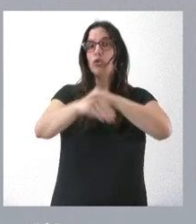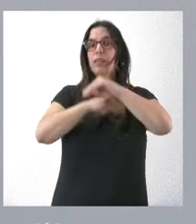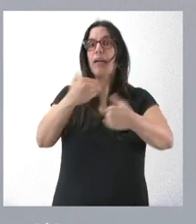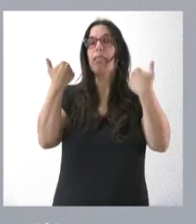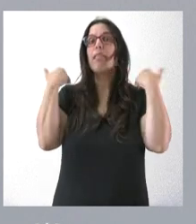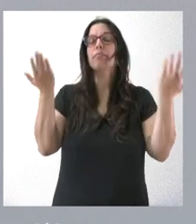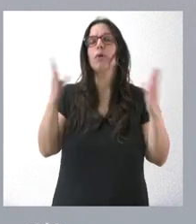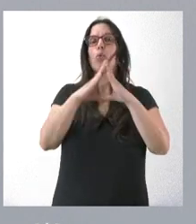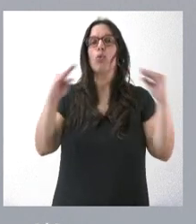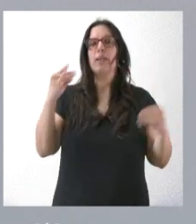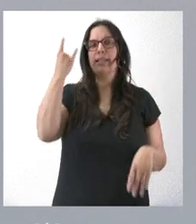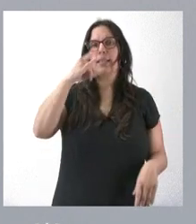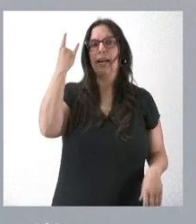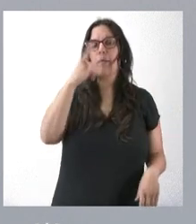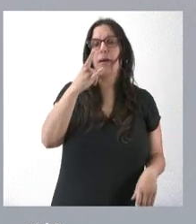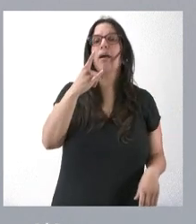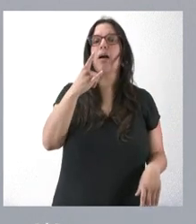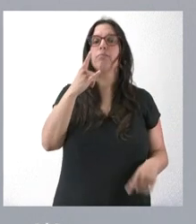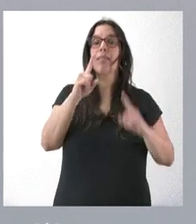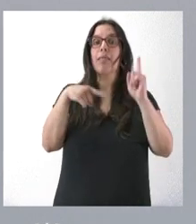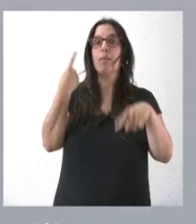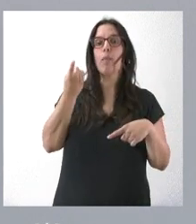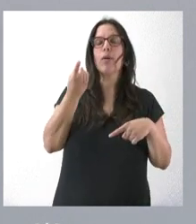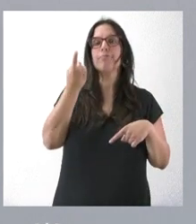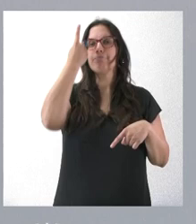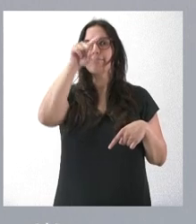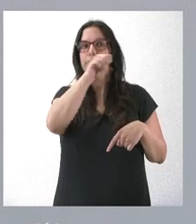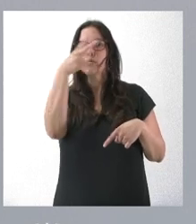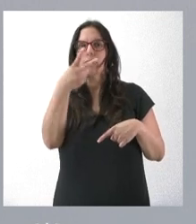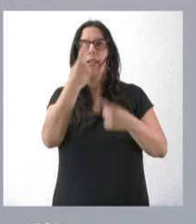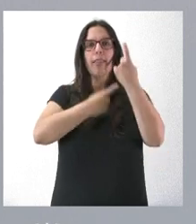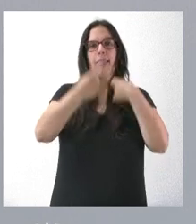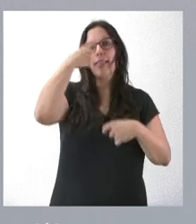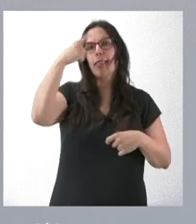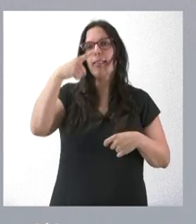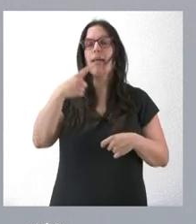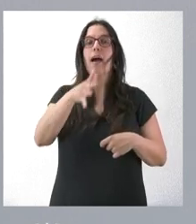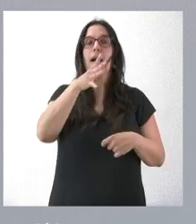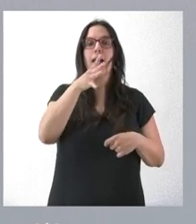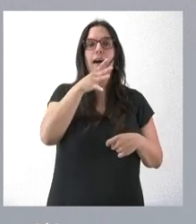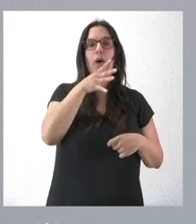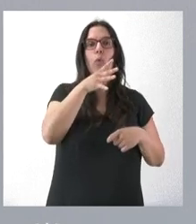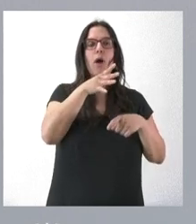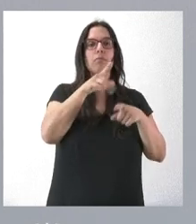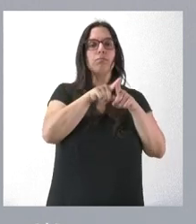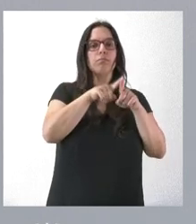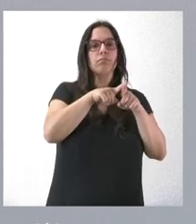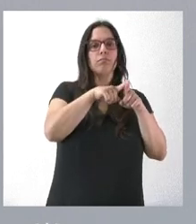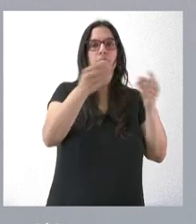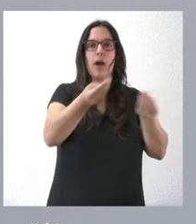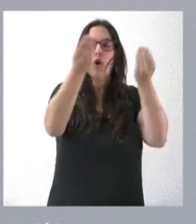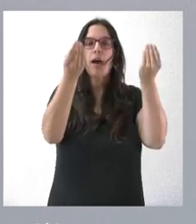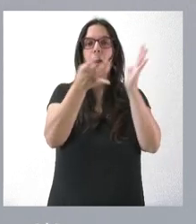de la Universidad de Salamanca y va a permitir obtener información y caracterizar el agua de las captaciones y va a mejorar